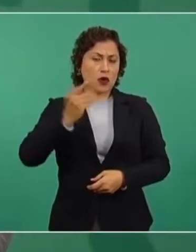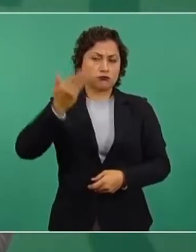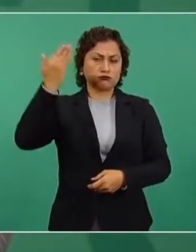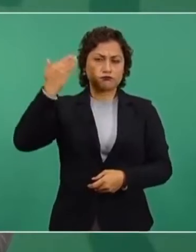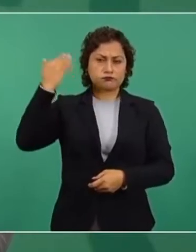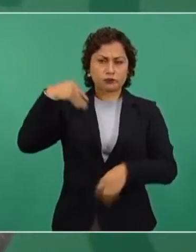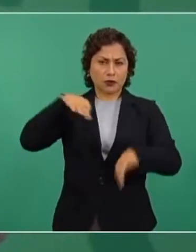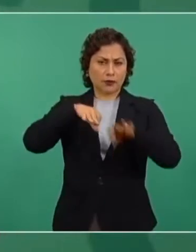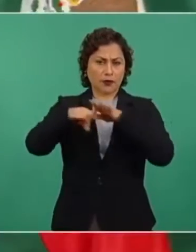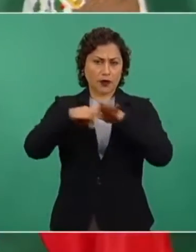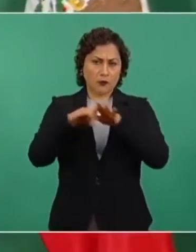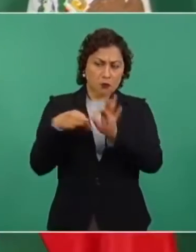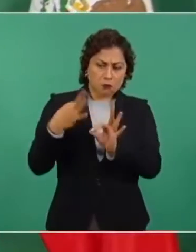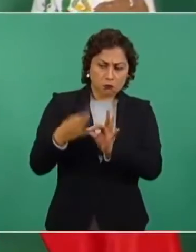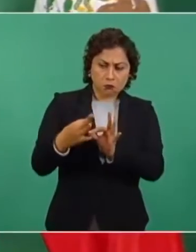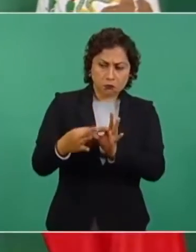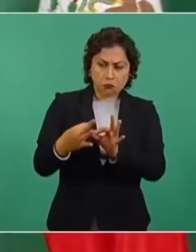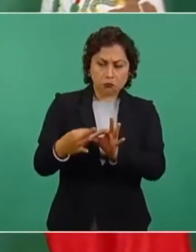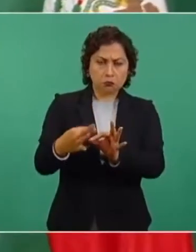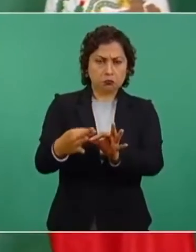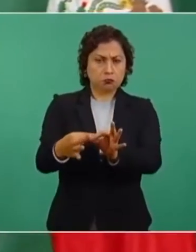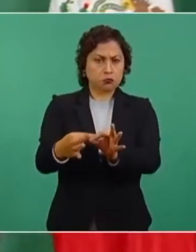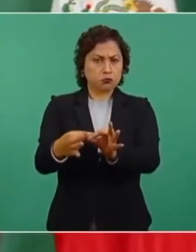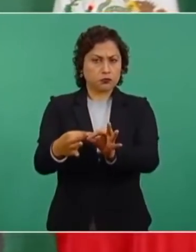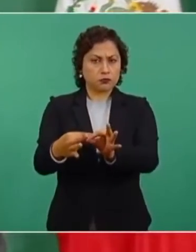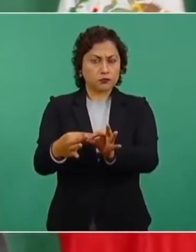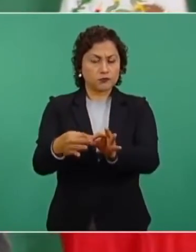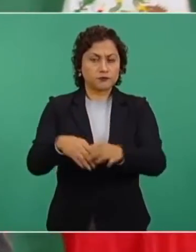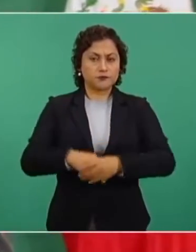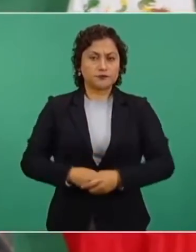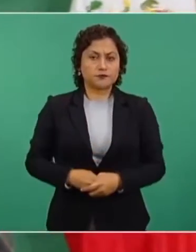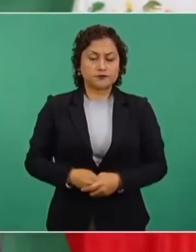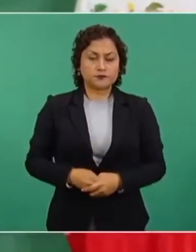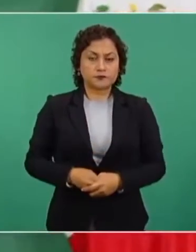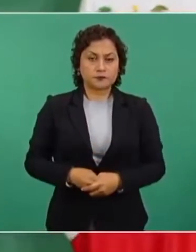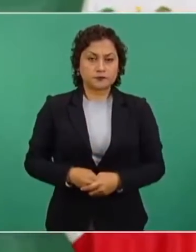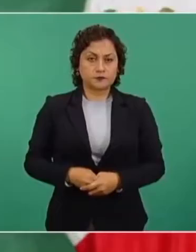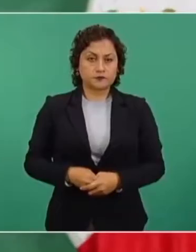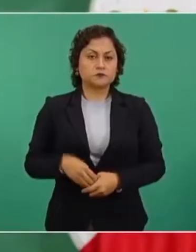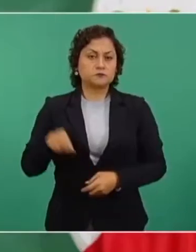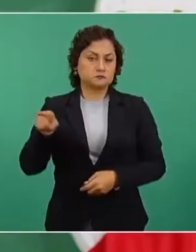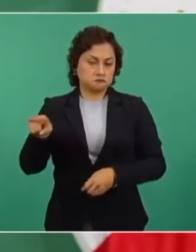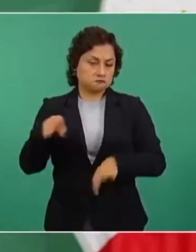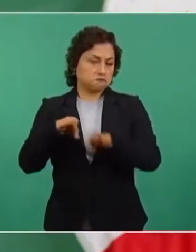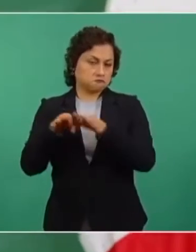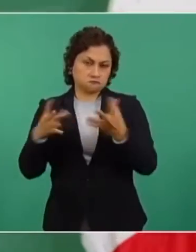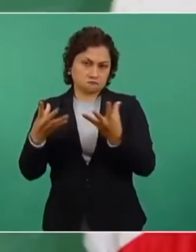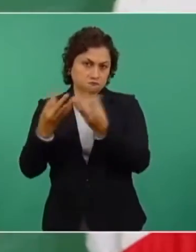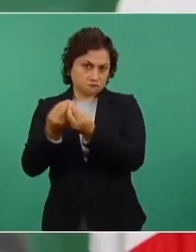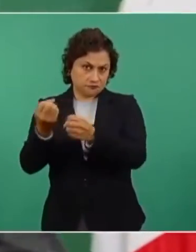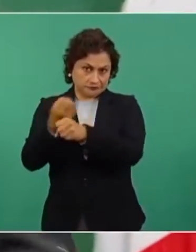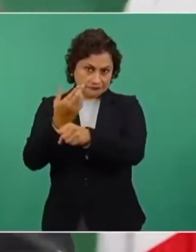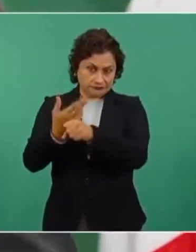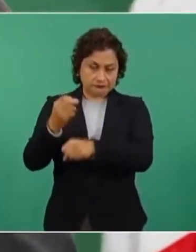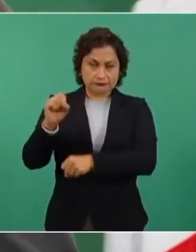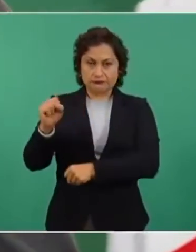con un desempeño ejemplar.